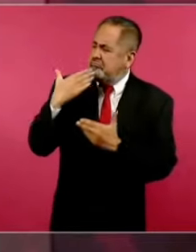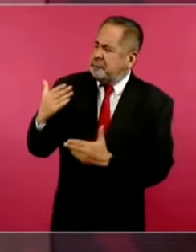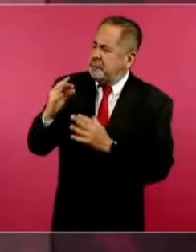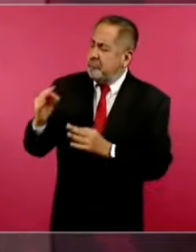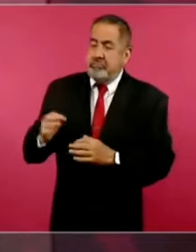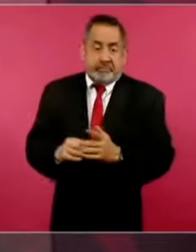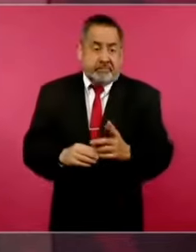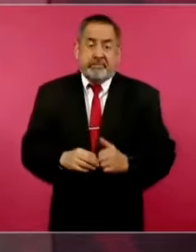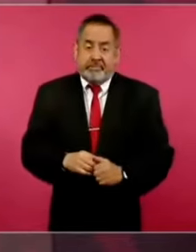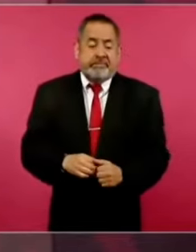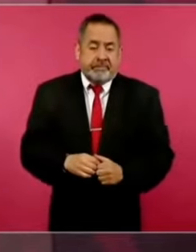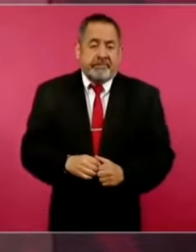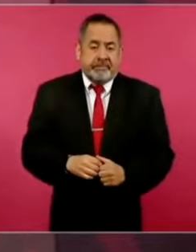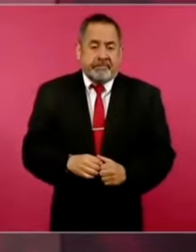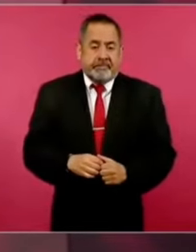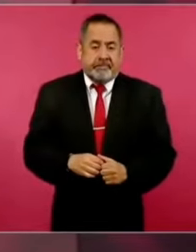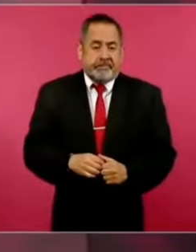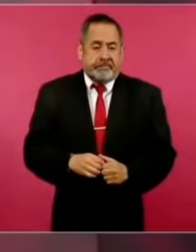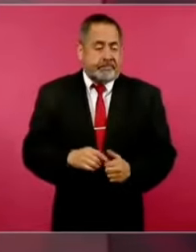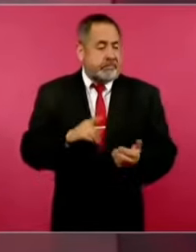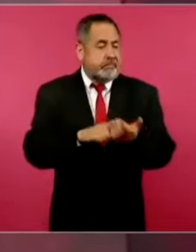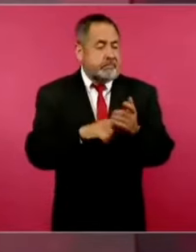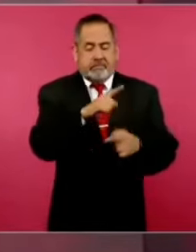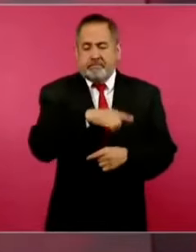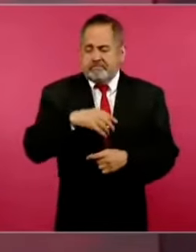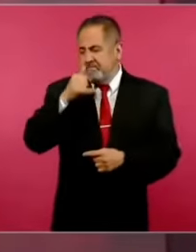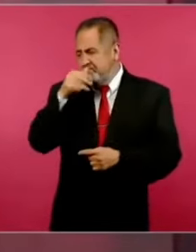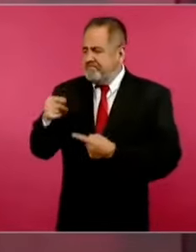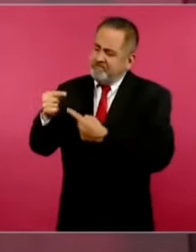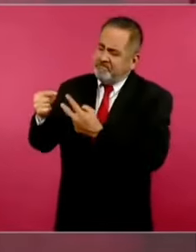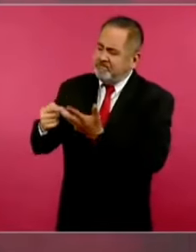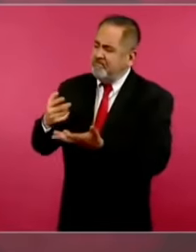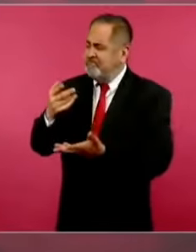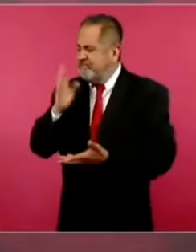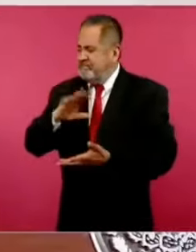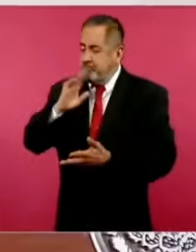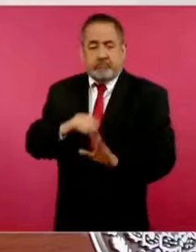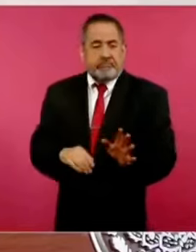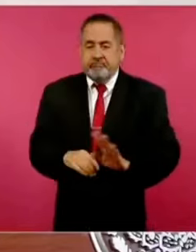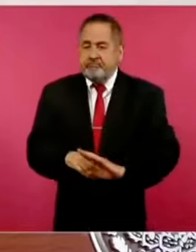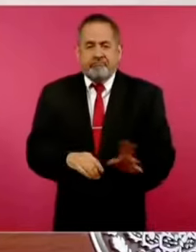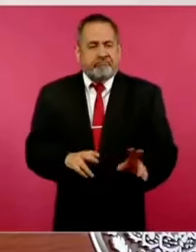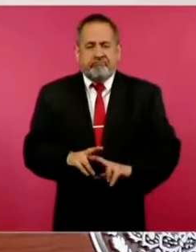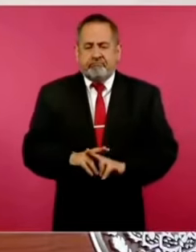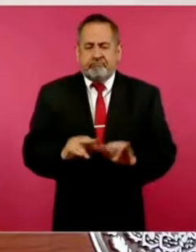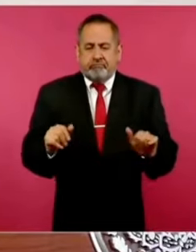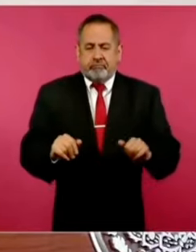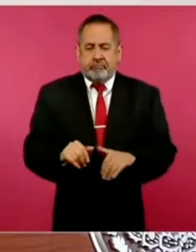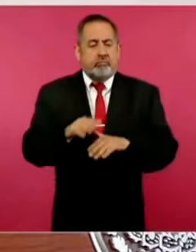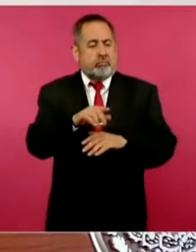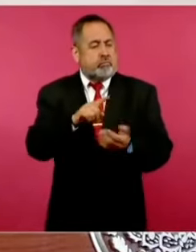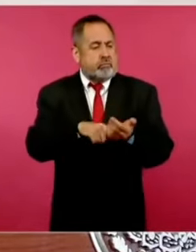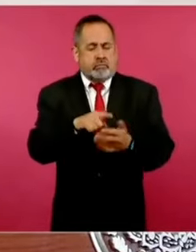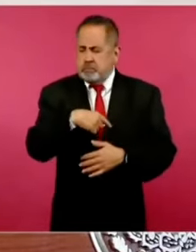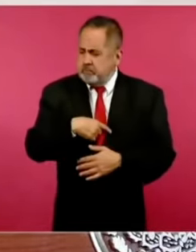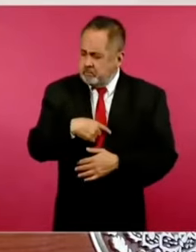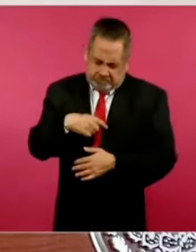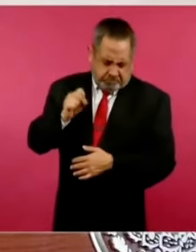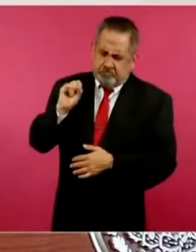Incluso no hay reproches en cuanto a lo del pago de impuestos.